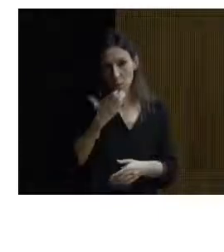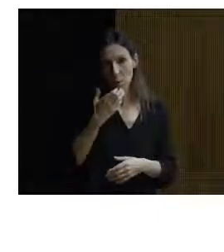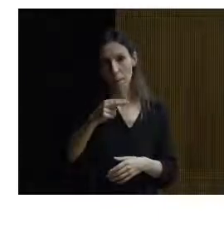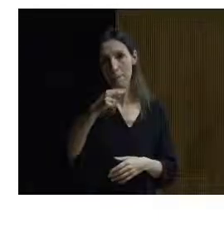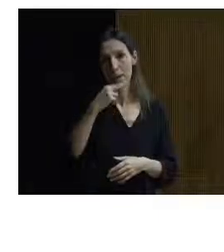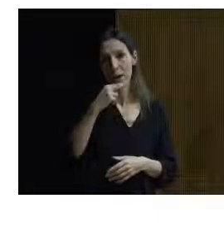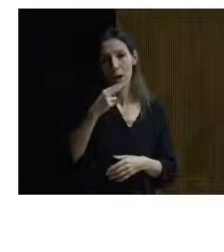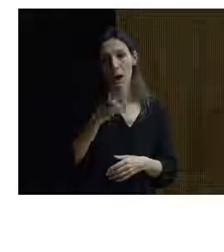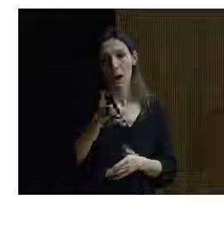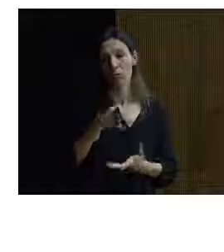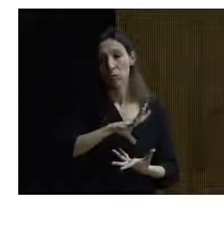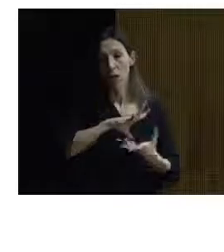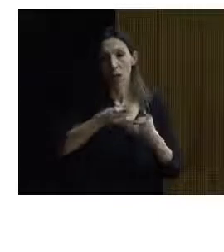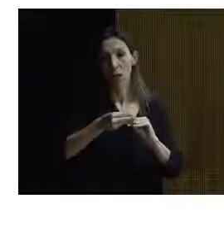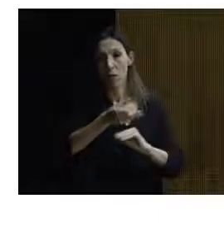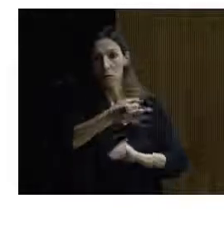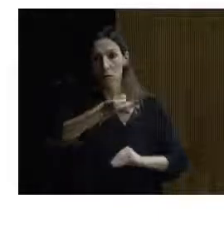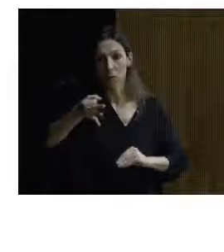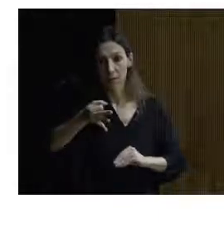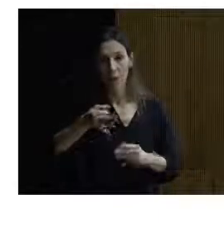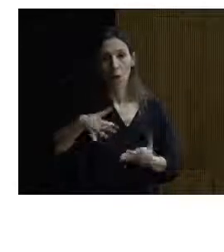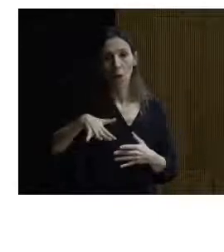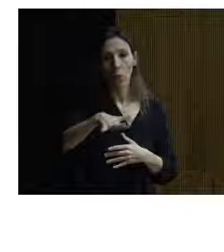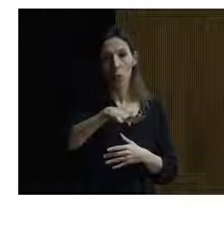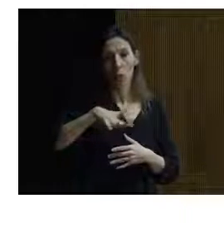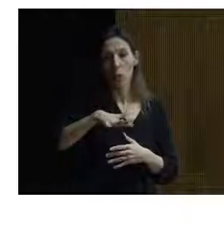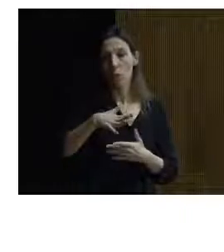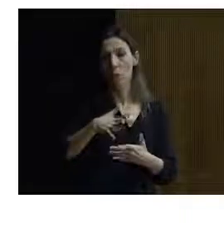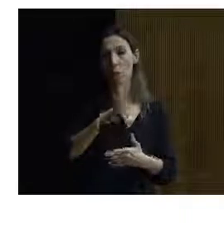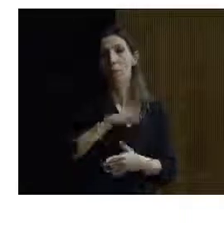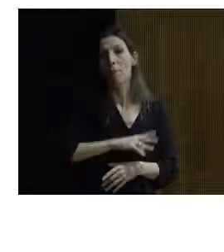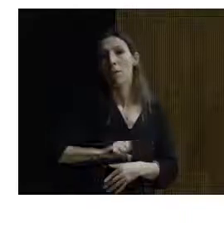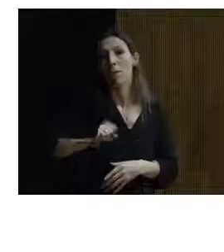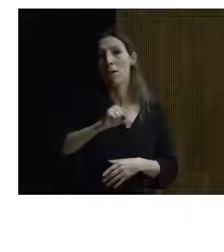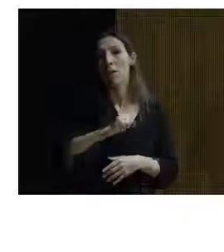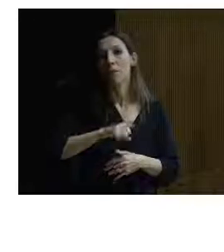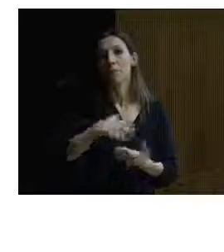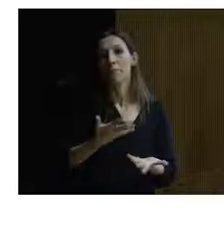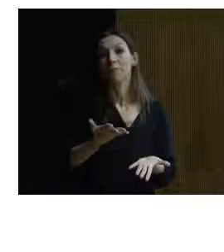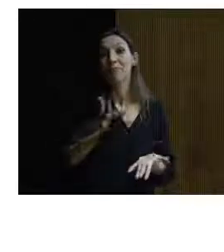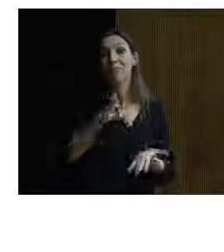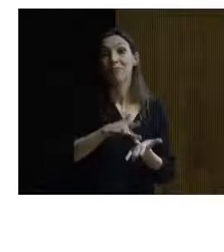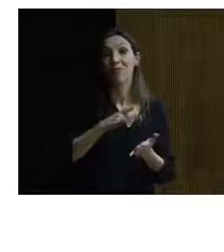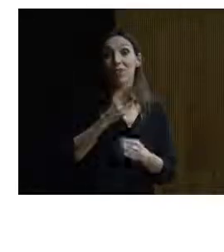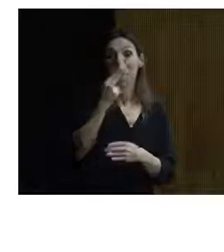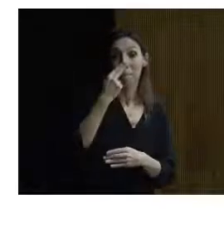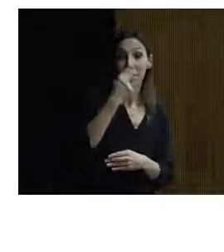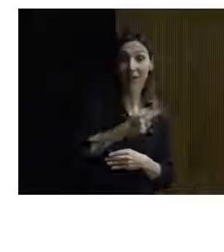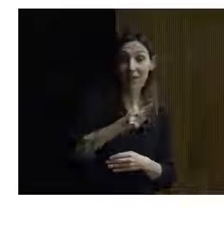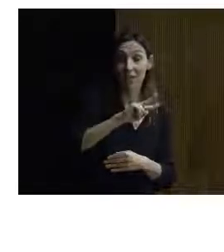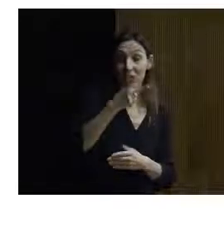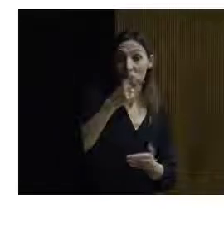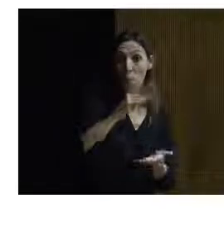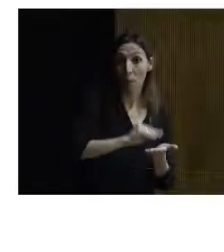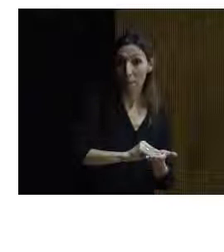perfectamente, con un espacio de transferencia maravilloso, que cuando hemos ido a visitarlo por segunda vez, porque